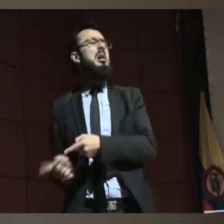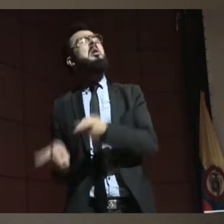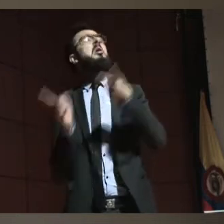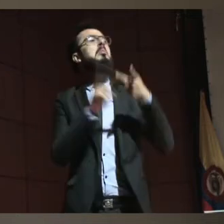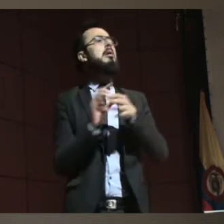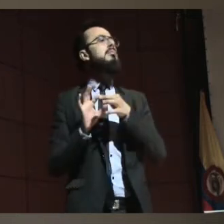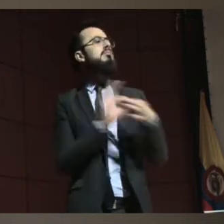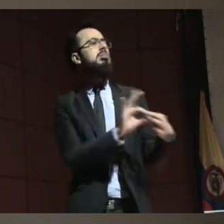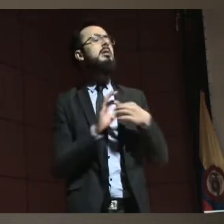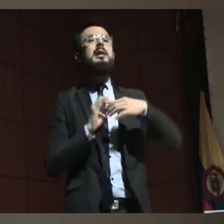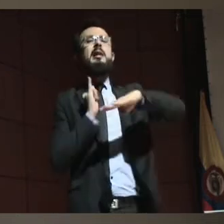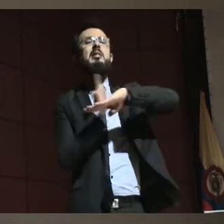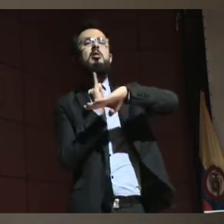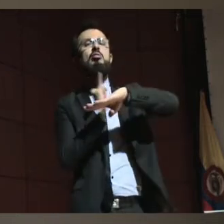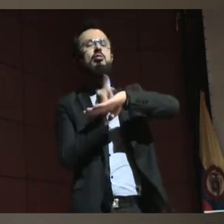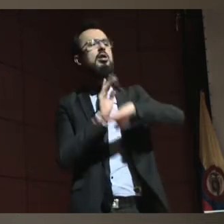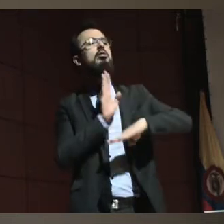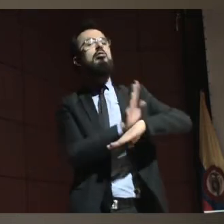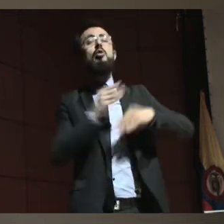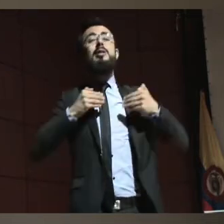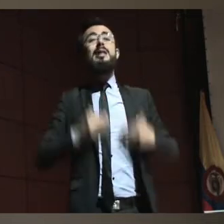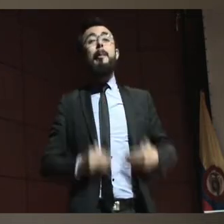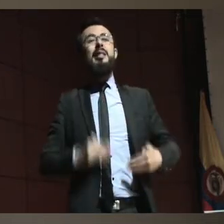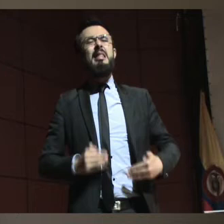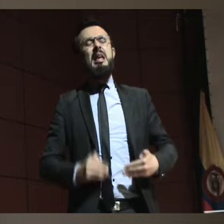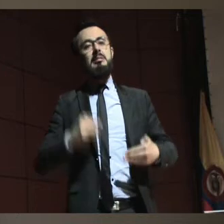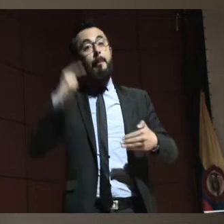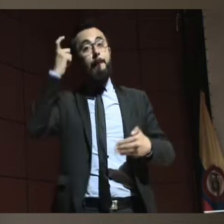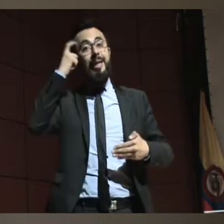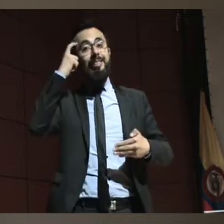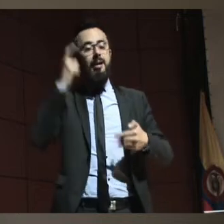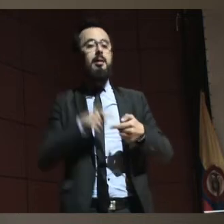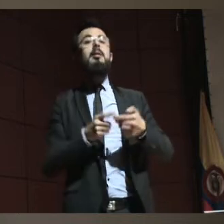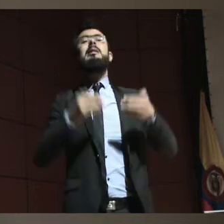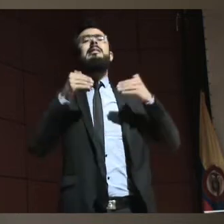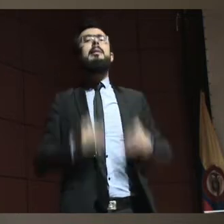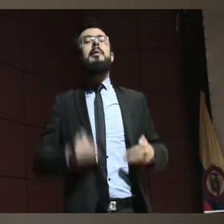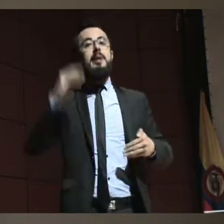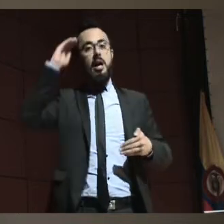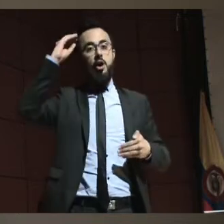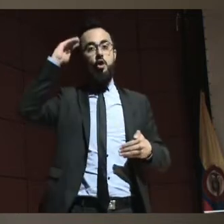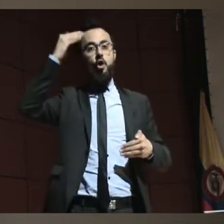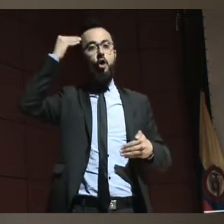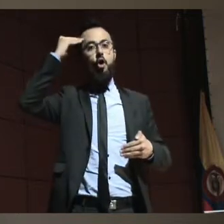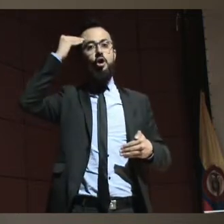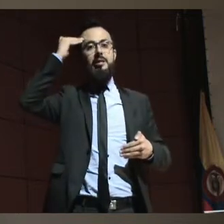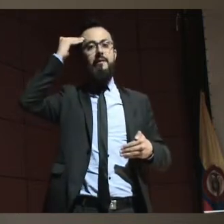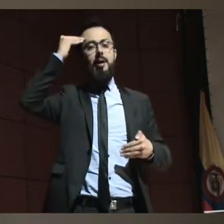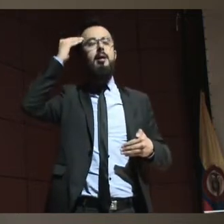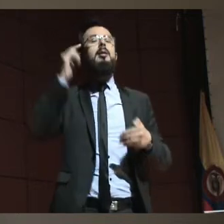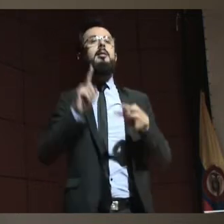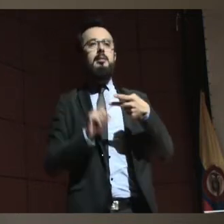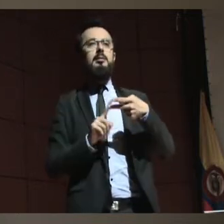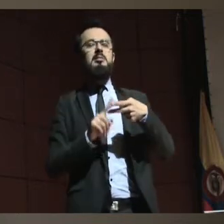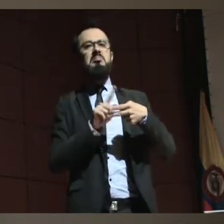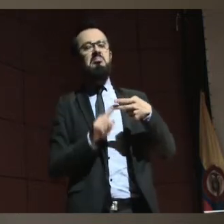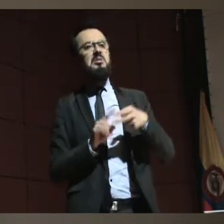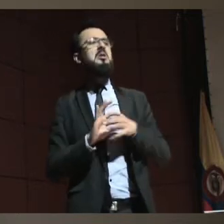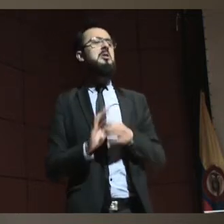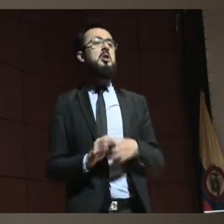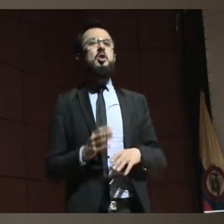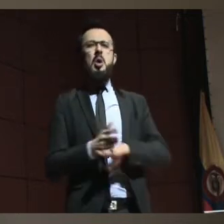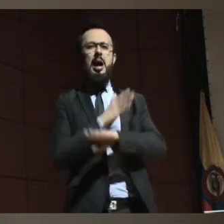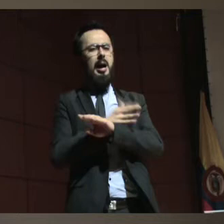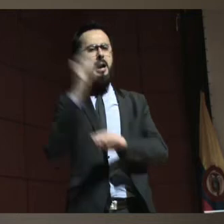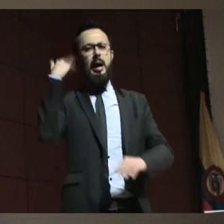discapacidad mental y discapacidad cognitiva. Se había trabajado ya mucho sobre eso. Alguna vez le preguntaba a